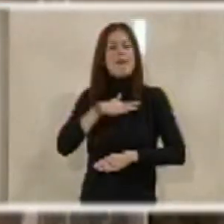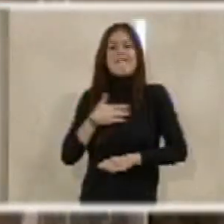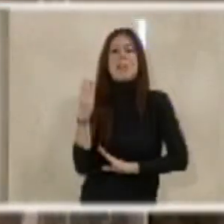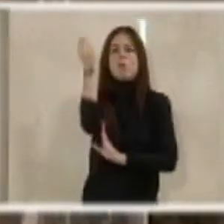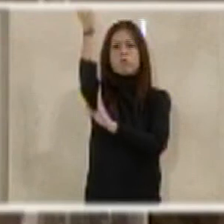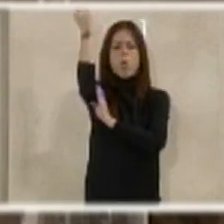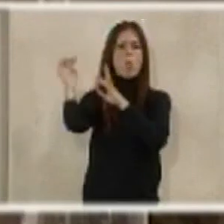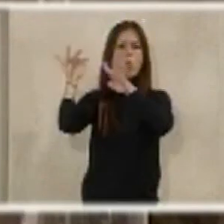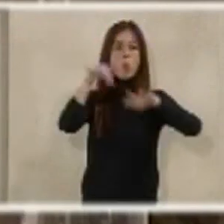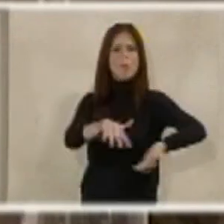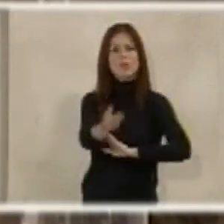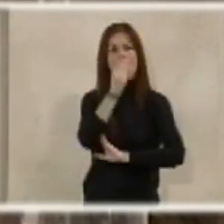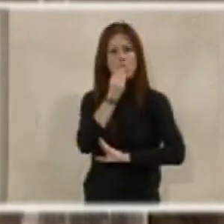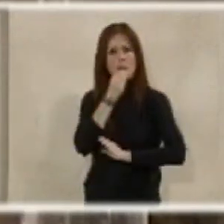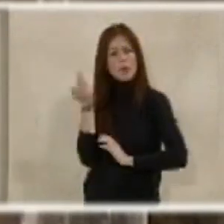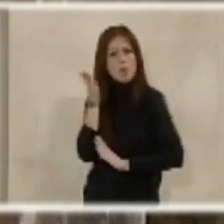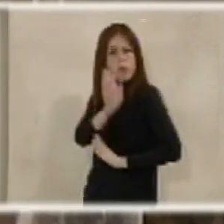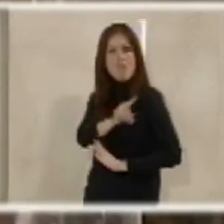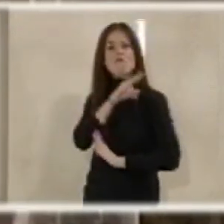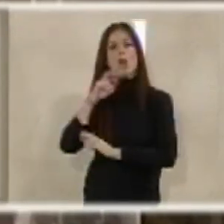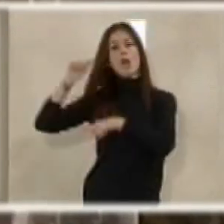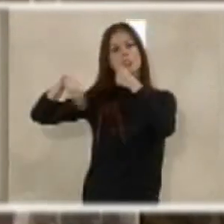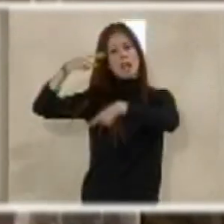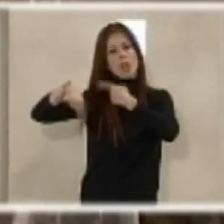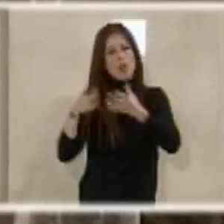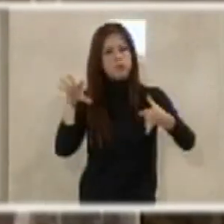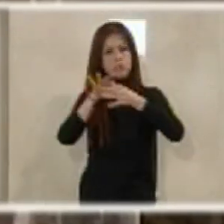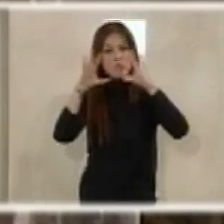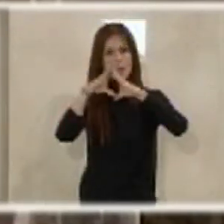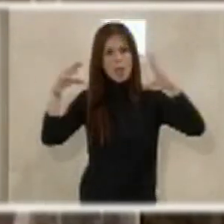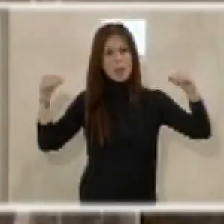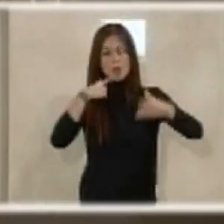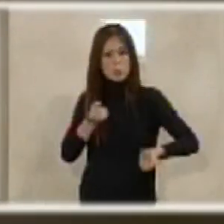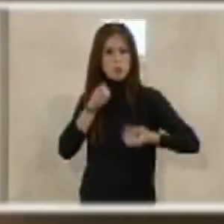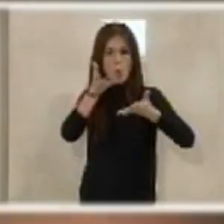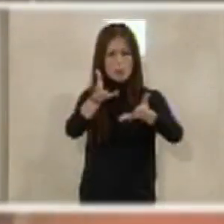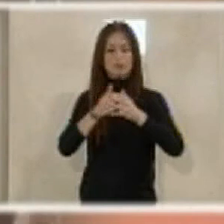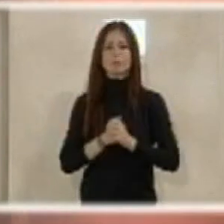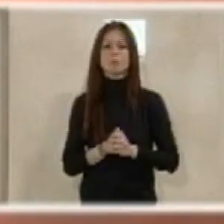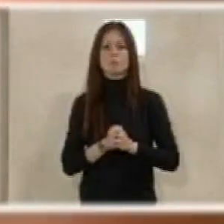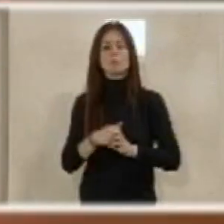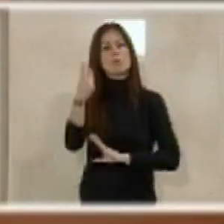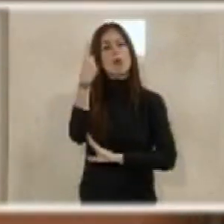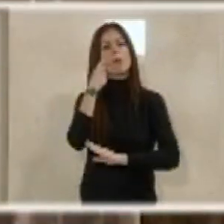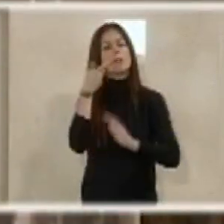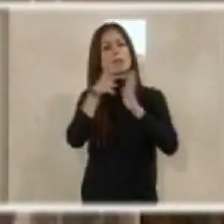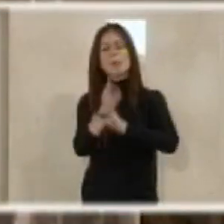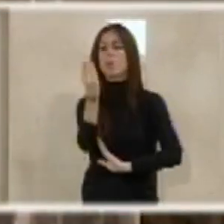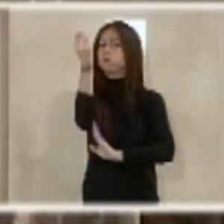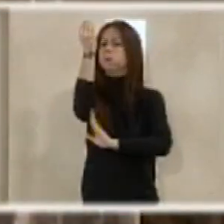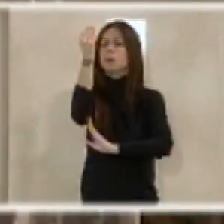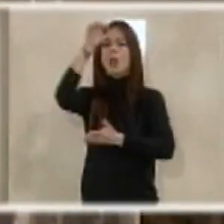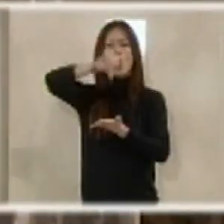destino gastronómico que represente los valores tradicionales y propios a Andalucía, expone lo siguiente. Almería es una ciudad de